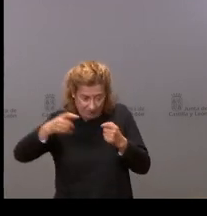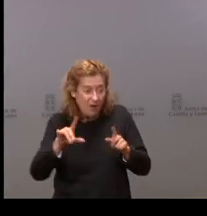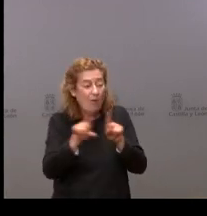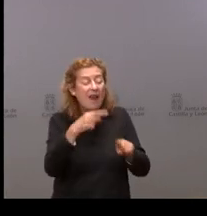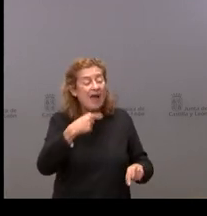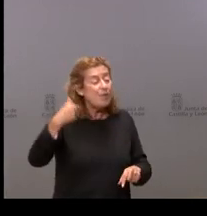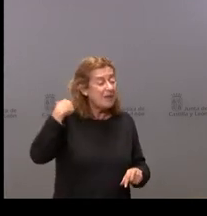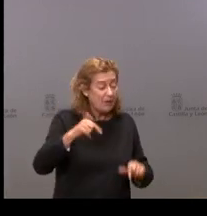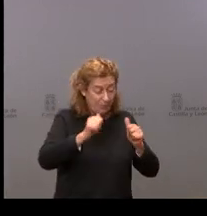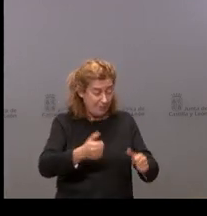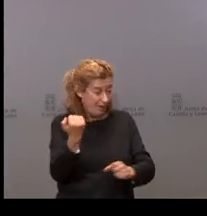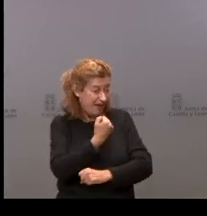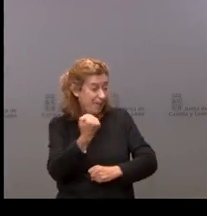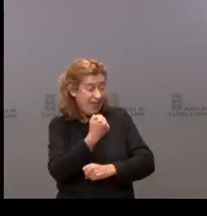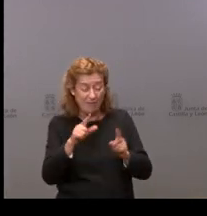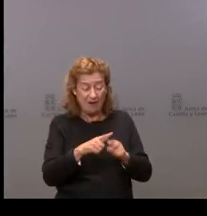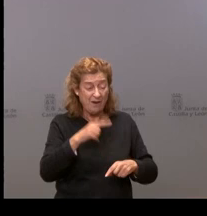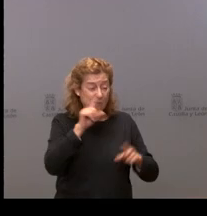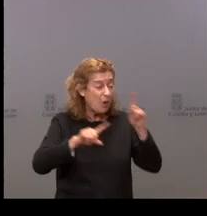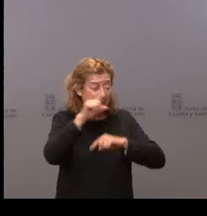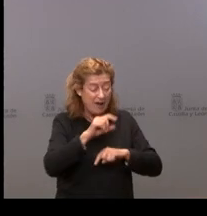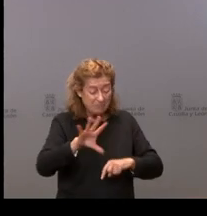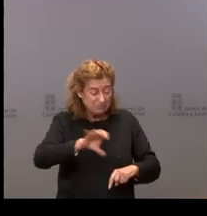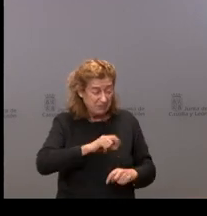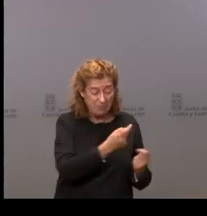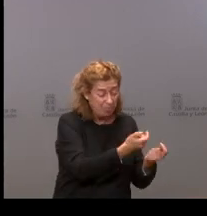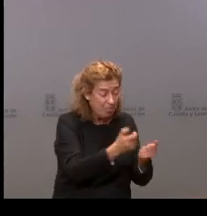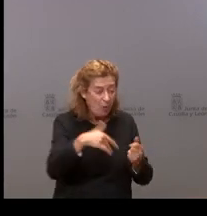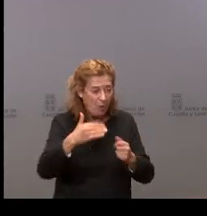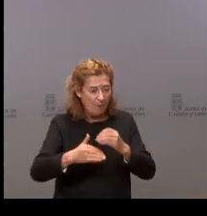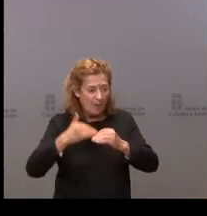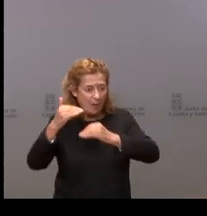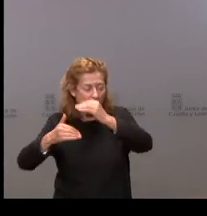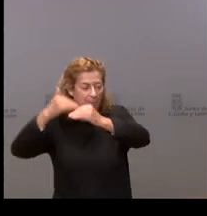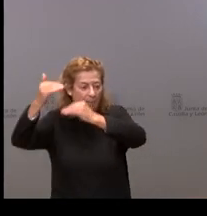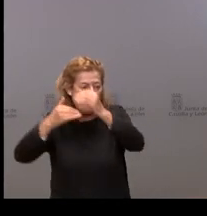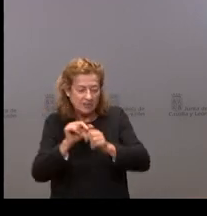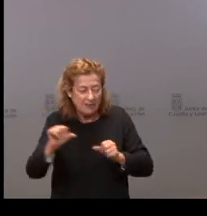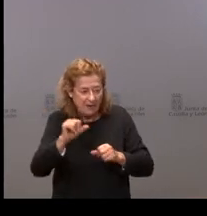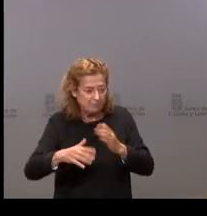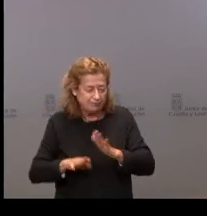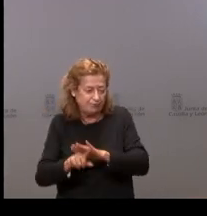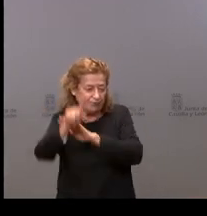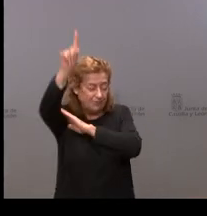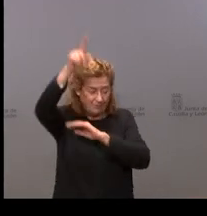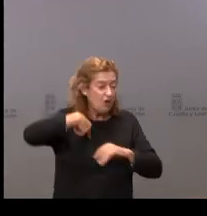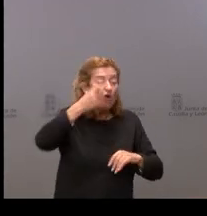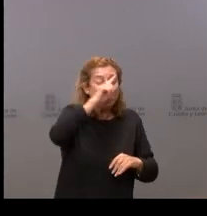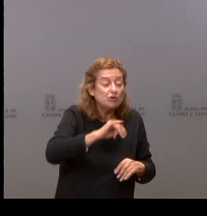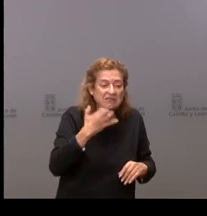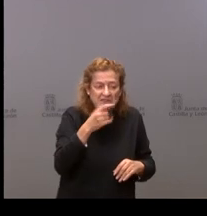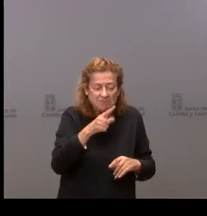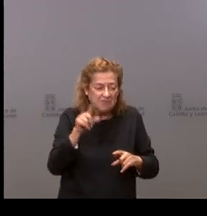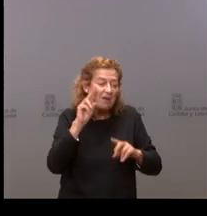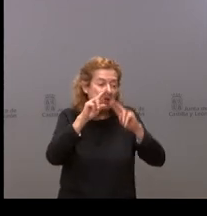cuando empezamos la Navidad, apenas había incidencia y luego se multiplicó por 12 en pocas semanas. No sé si hay alguna previsión sobre esto